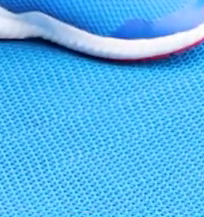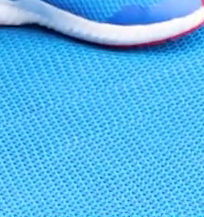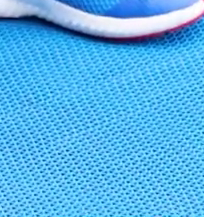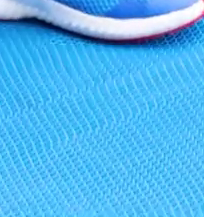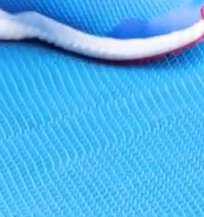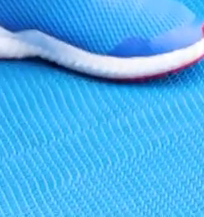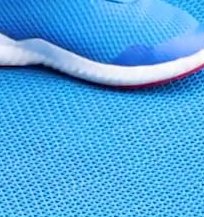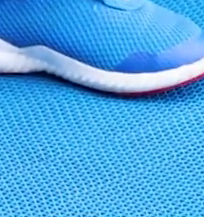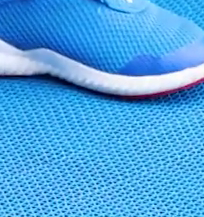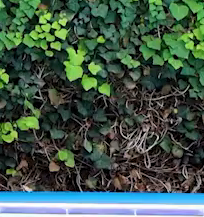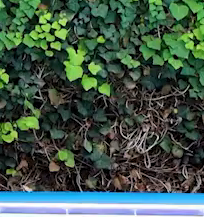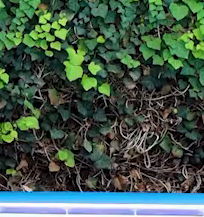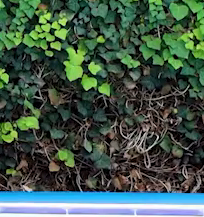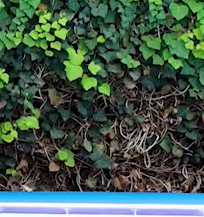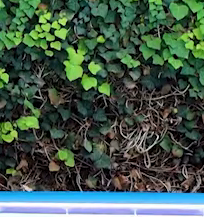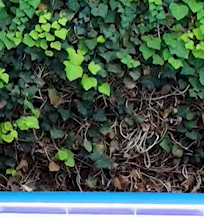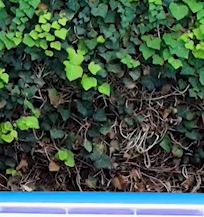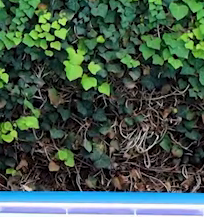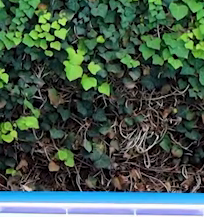respiramos,